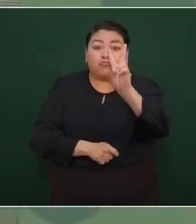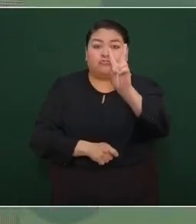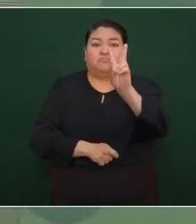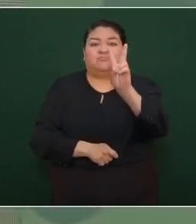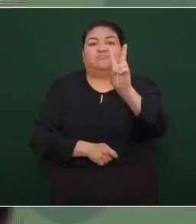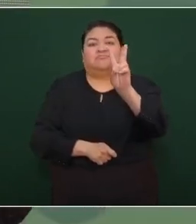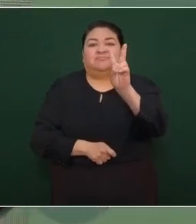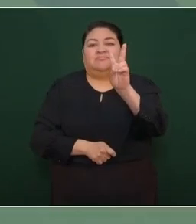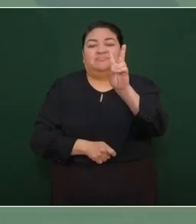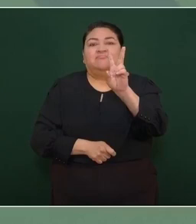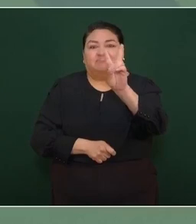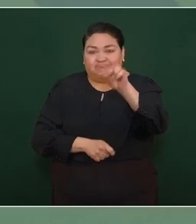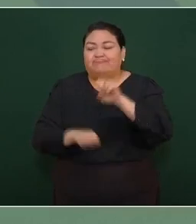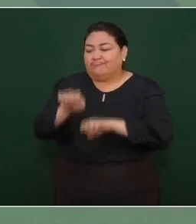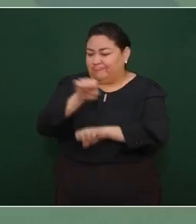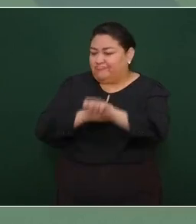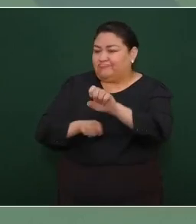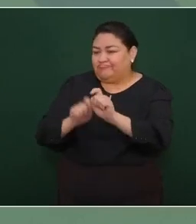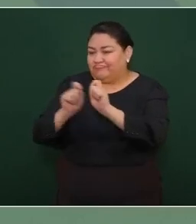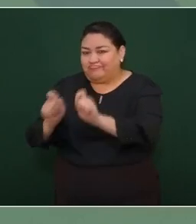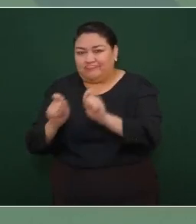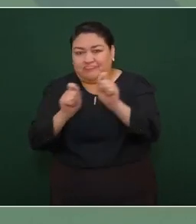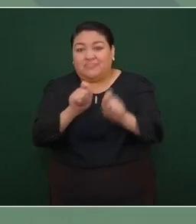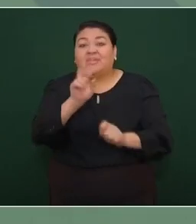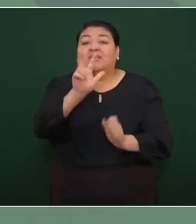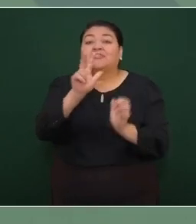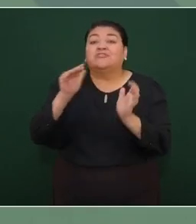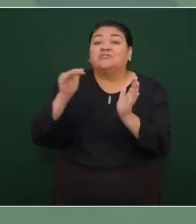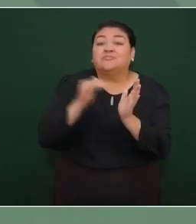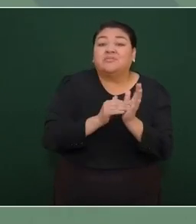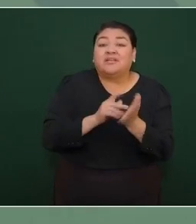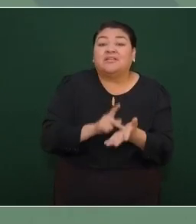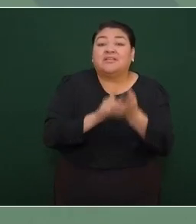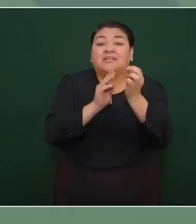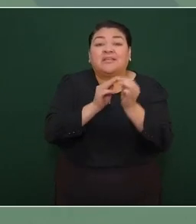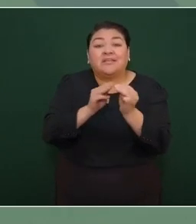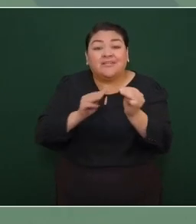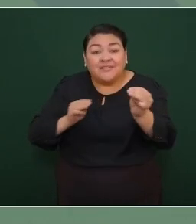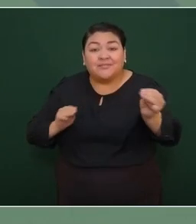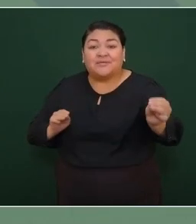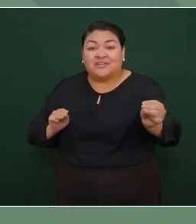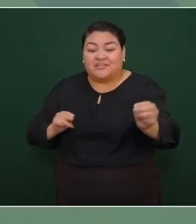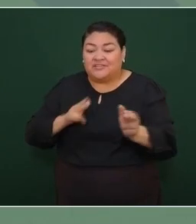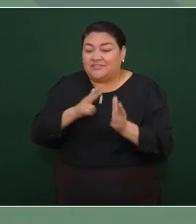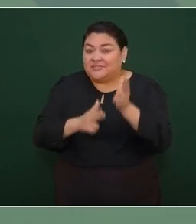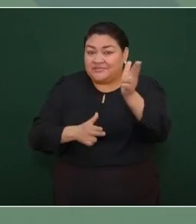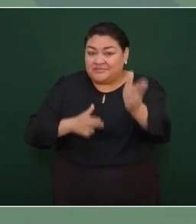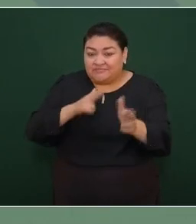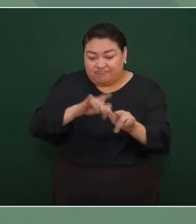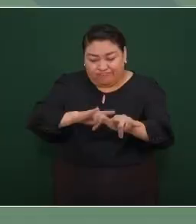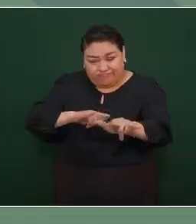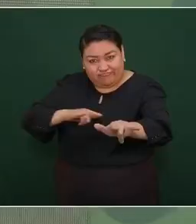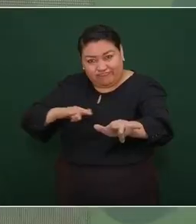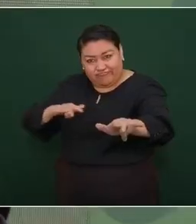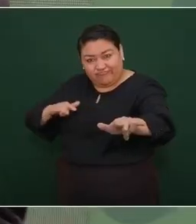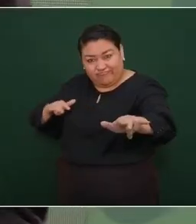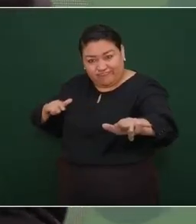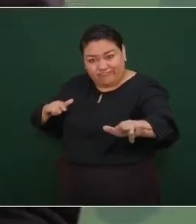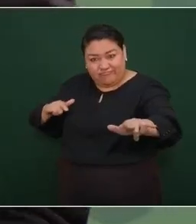dos empresas 18 mil kilómetros de vías férreas todo